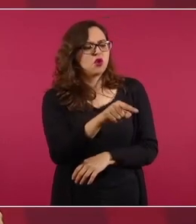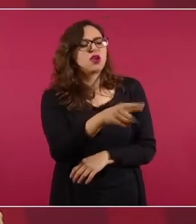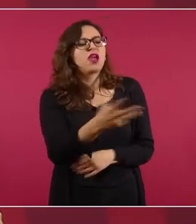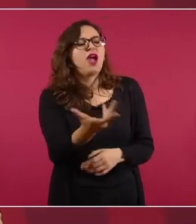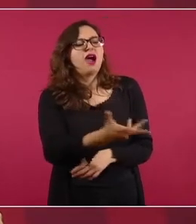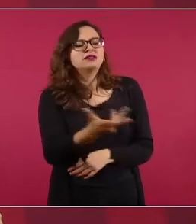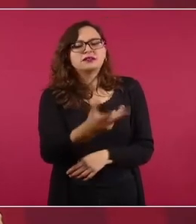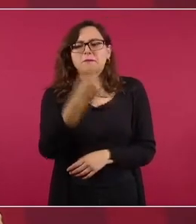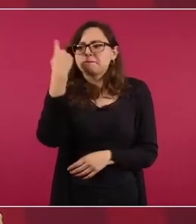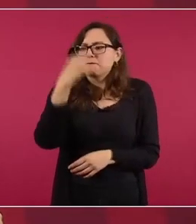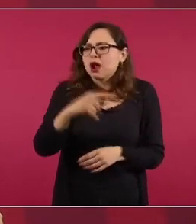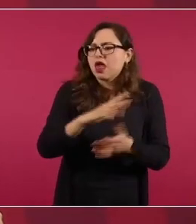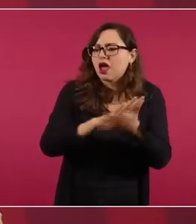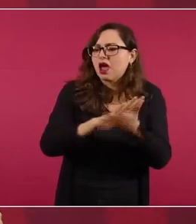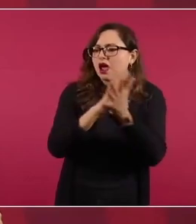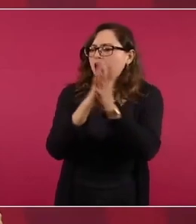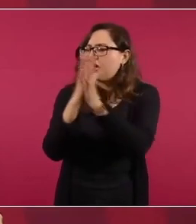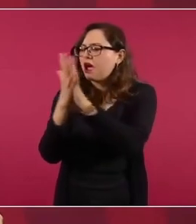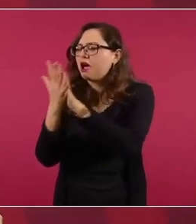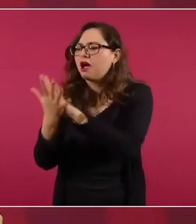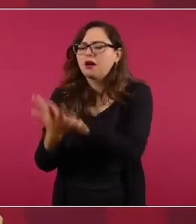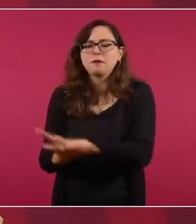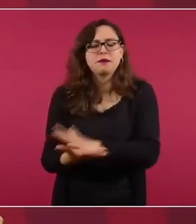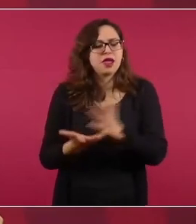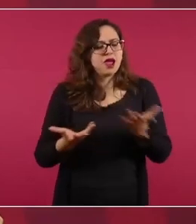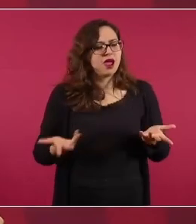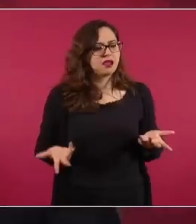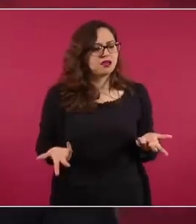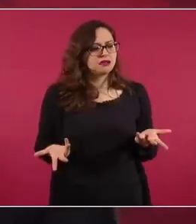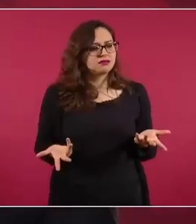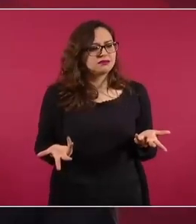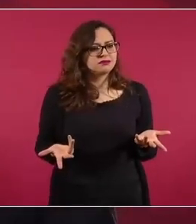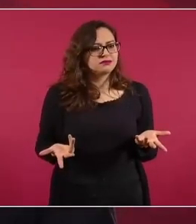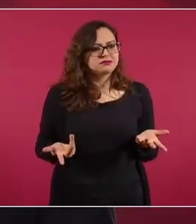yo les decía a los sacerdotes progresistas amigos